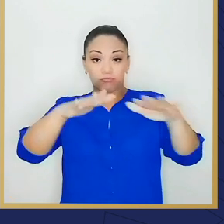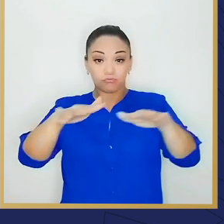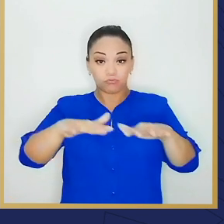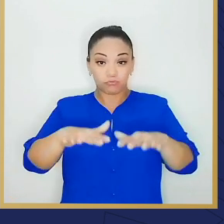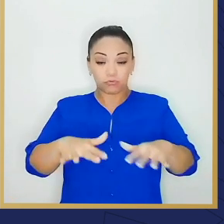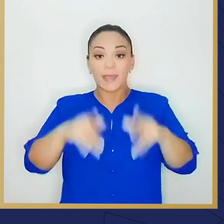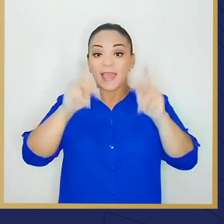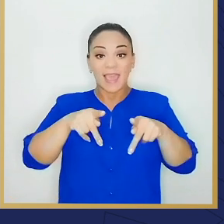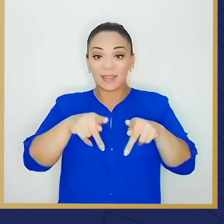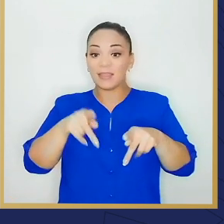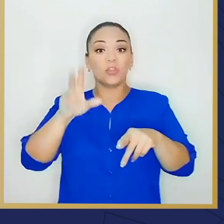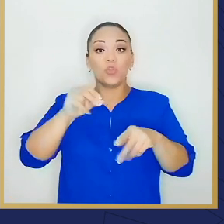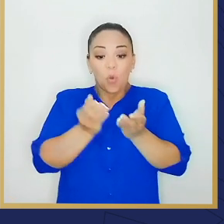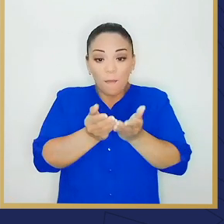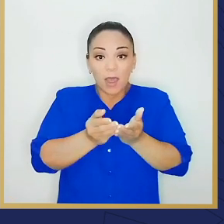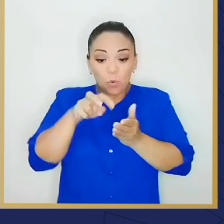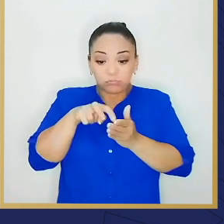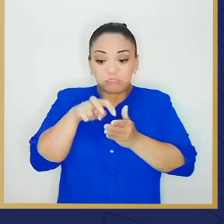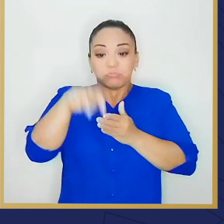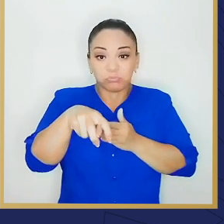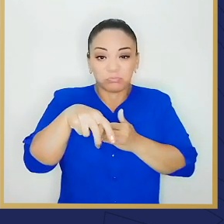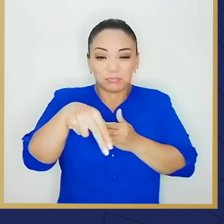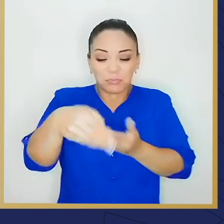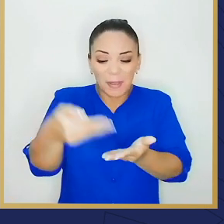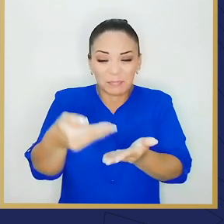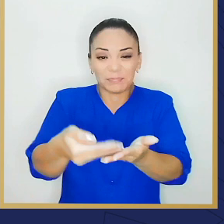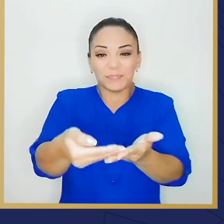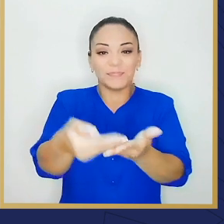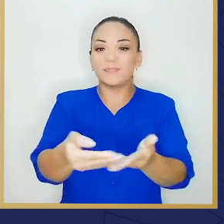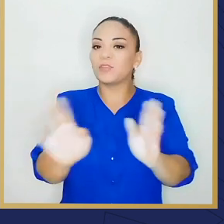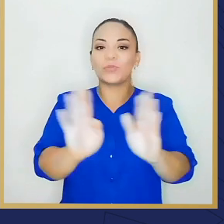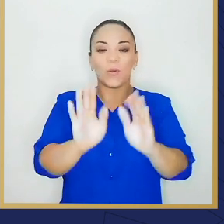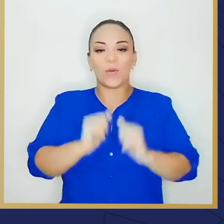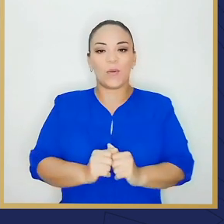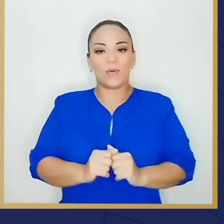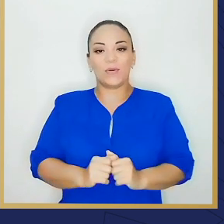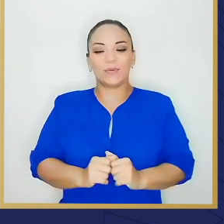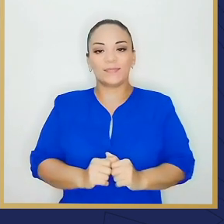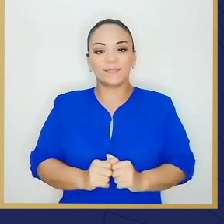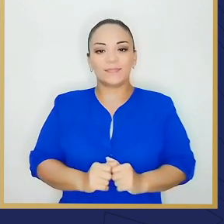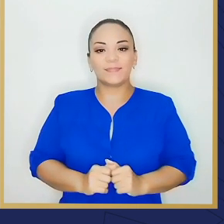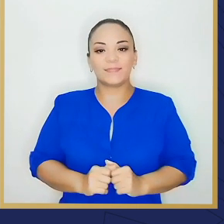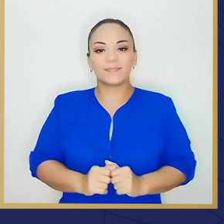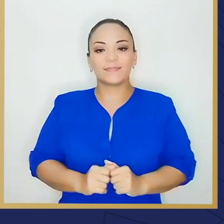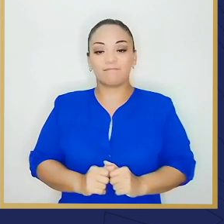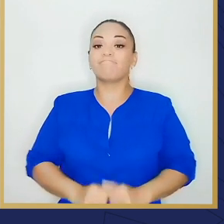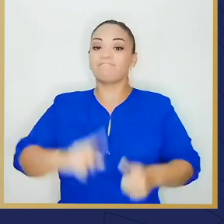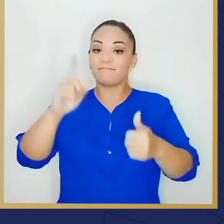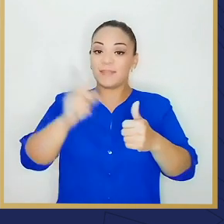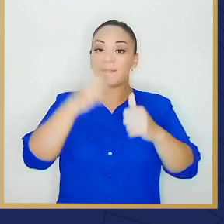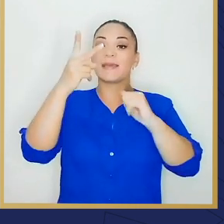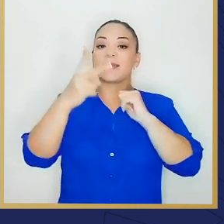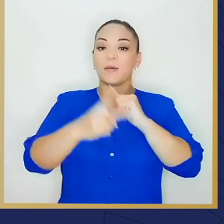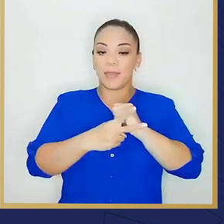gente que vive ahí no se tenga que tirar a la playa y caminar cientos de metros. Por